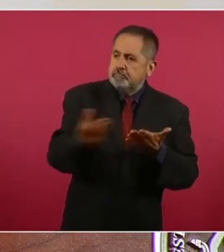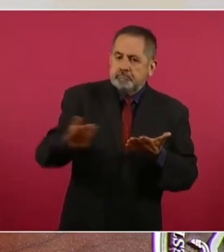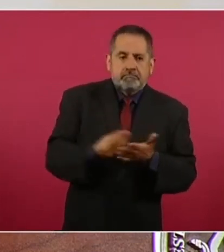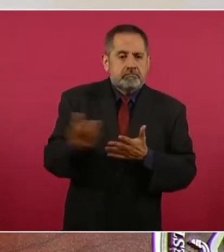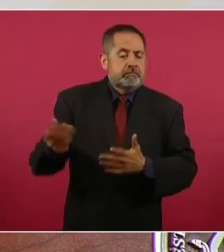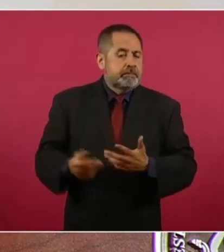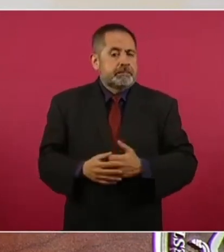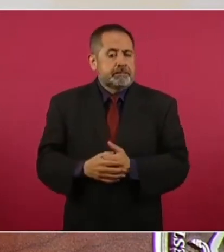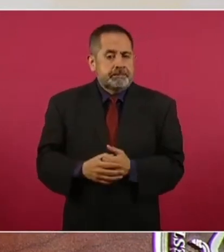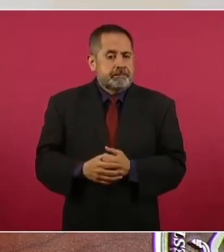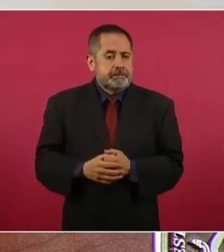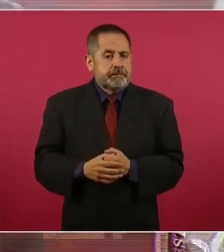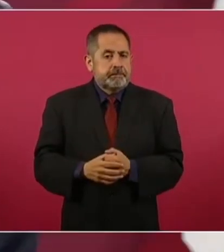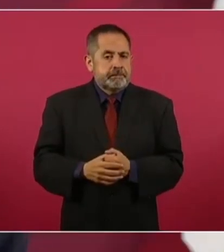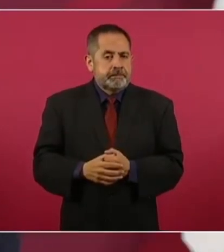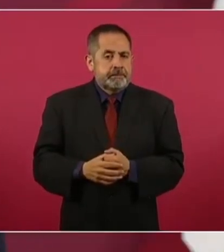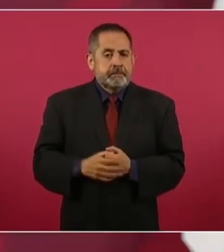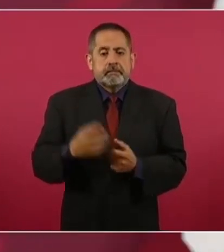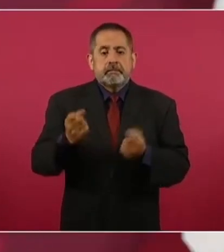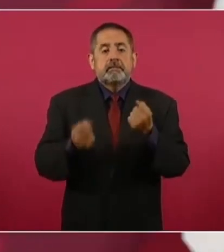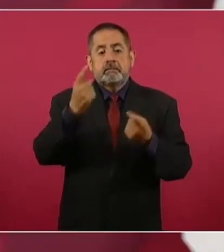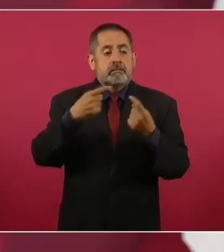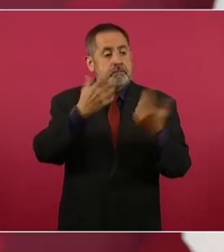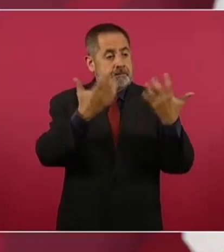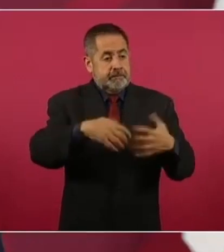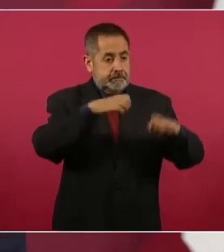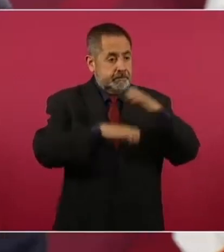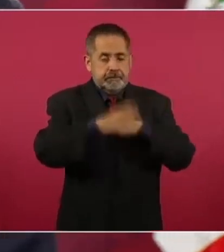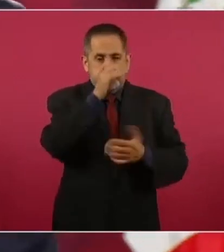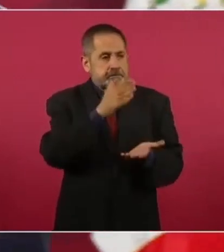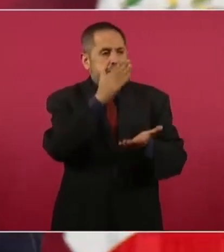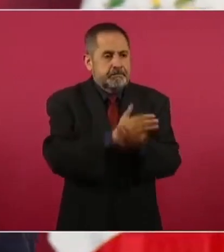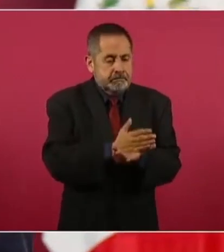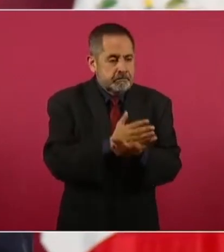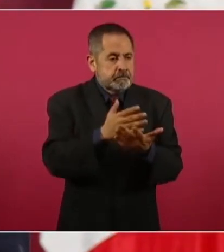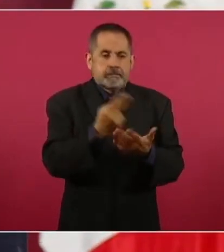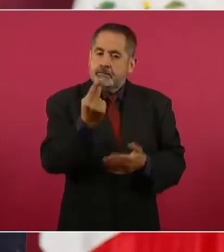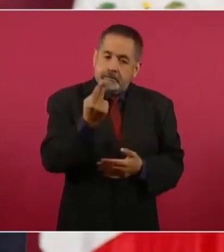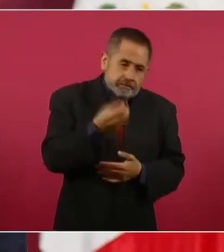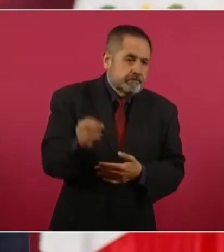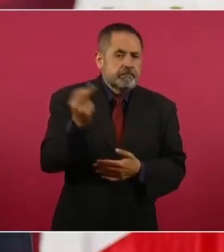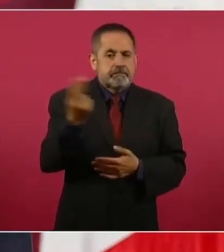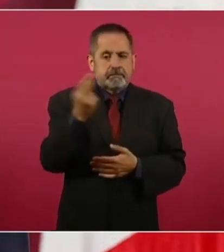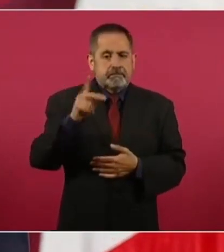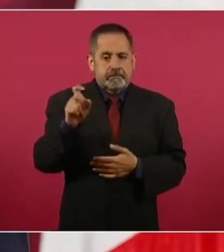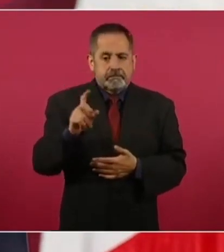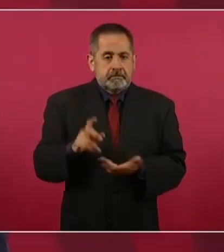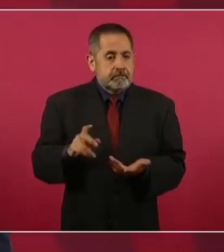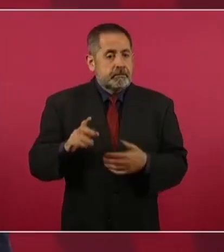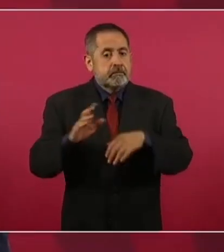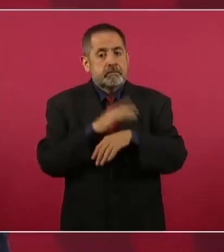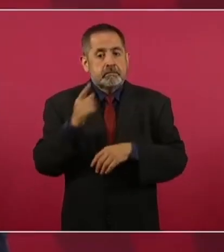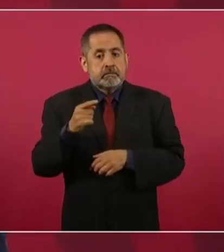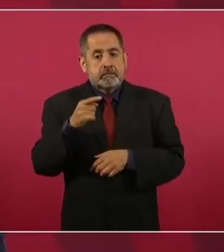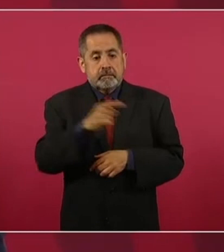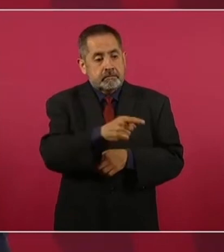Hay casos en donde no se puede parar una empresa porque el reinicio de